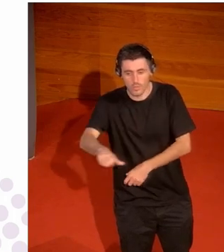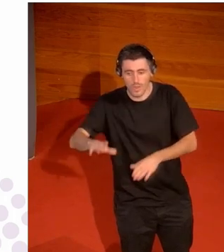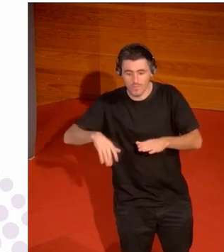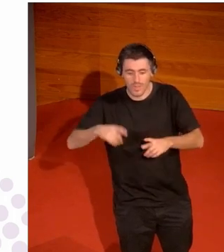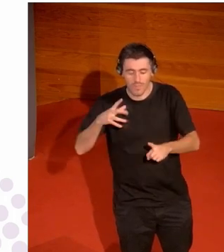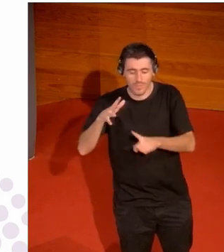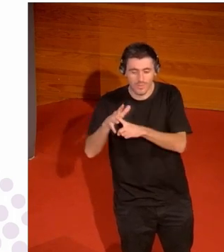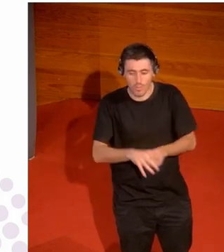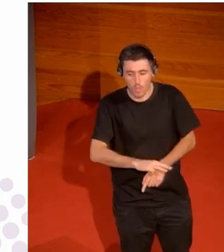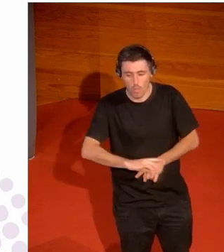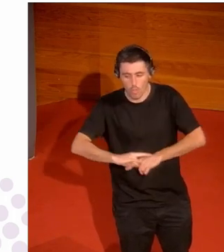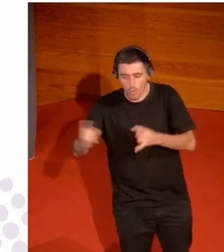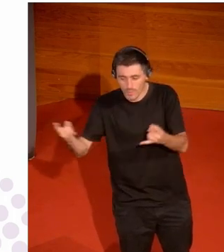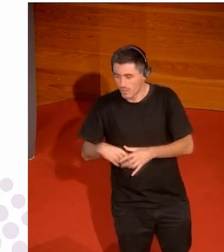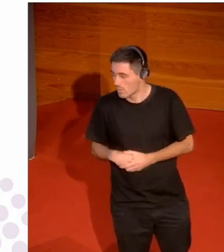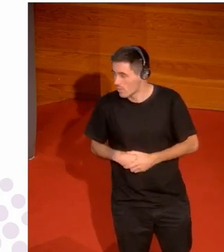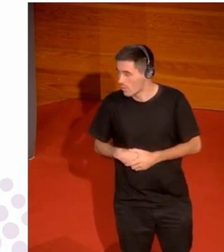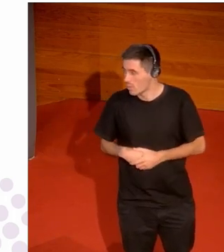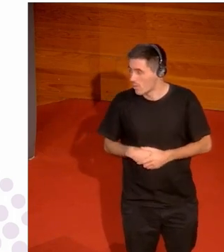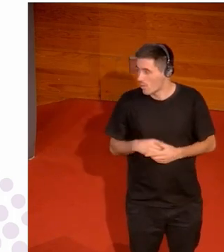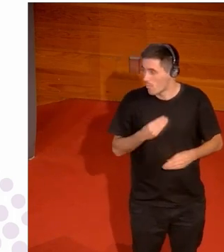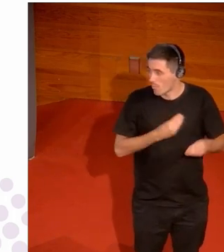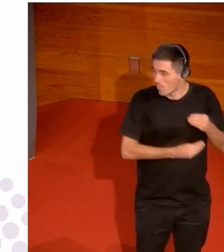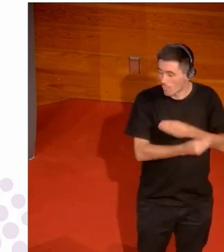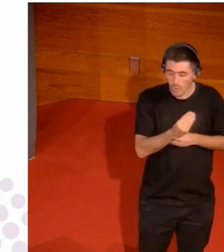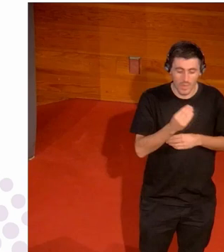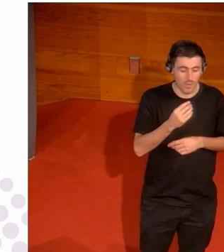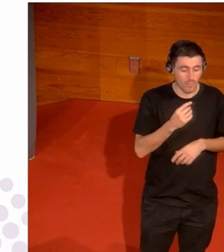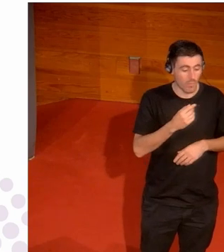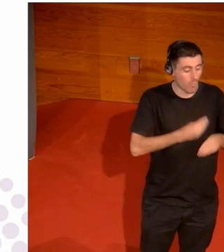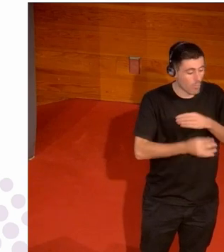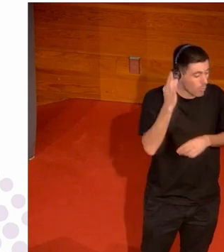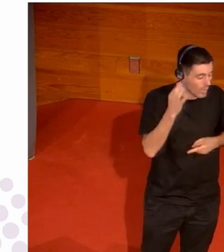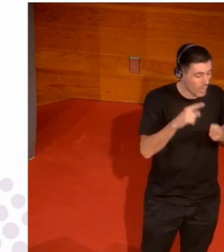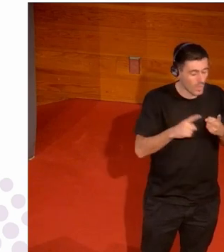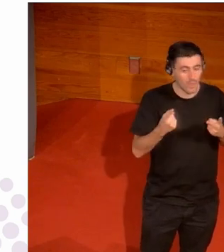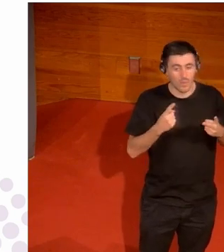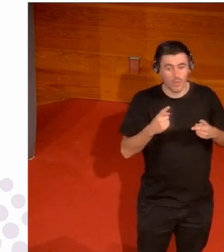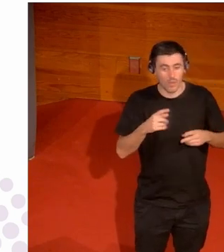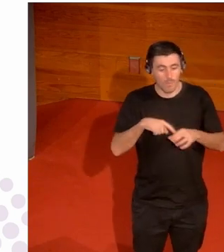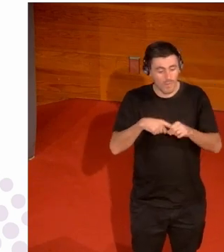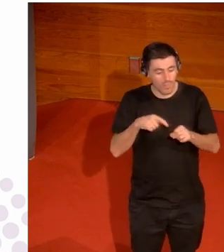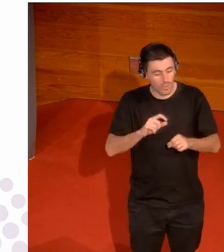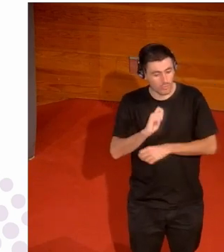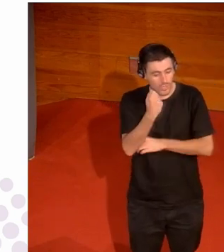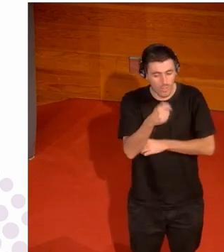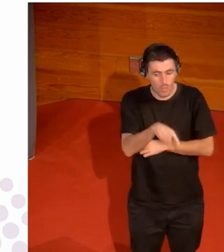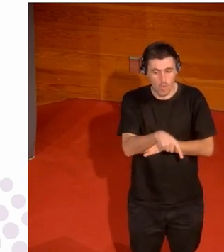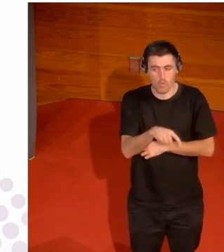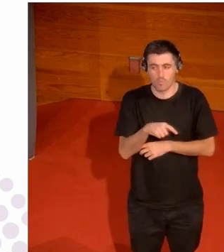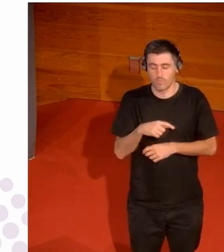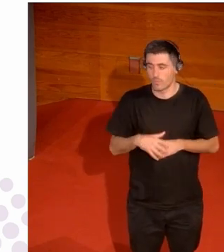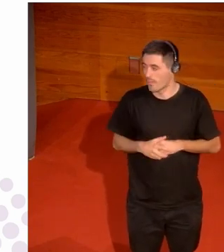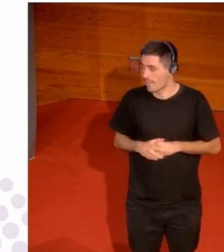doble discriminación para esas mujeres esas mujeres que han nacido mujeres que han conseguido una plaza en una prueba de natación o de atletismo o de lo que sea en unos Juegos